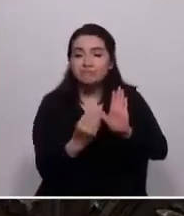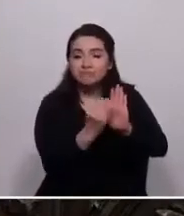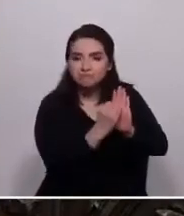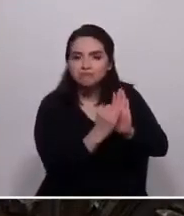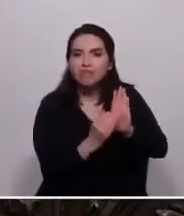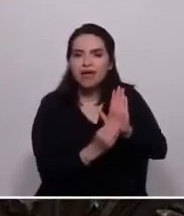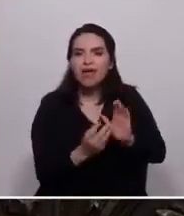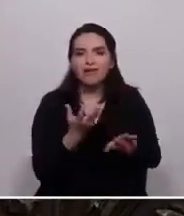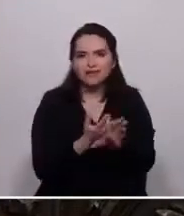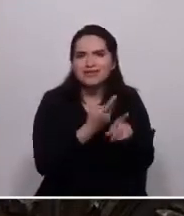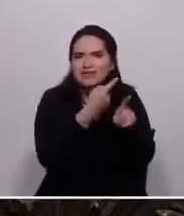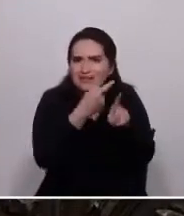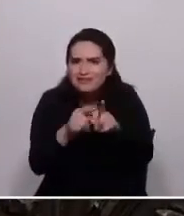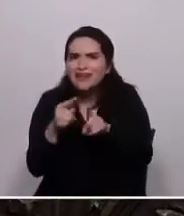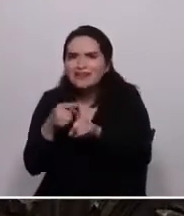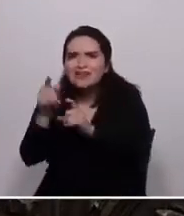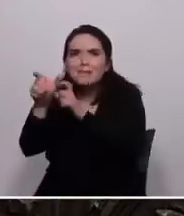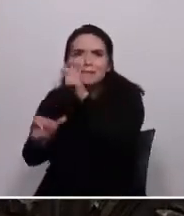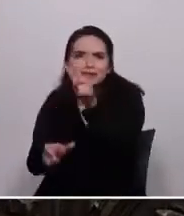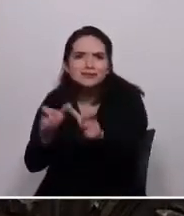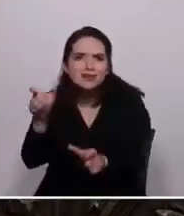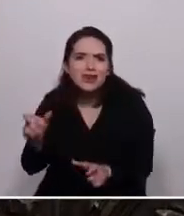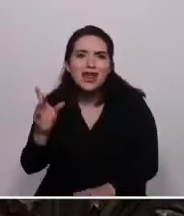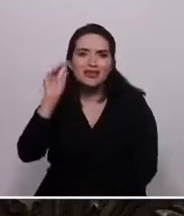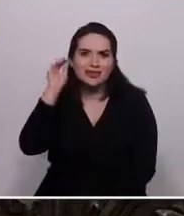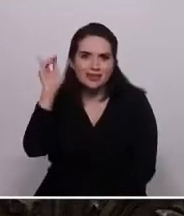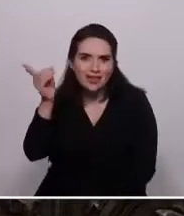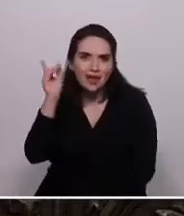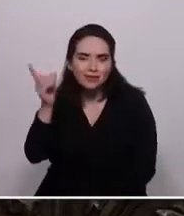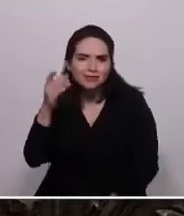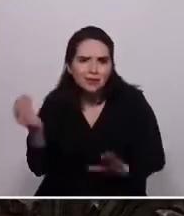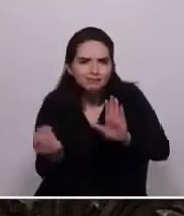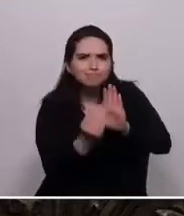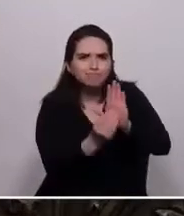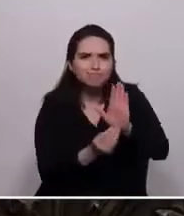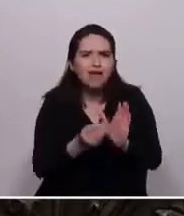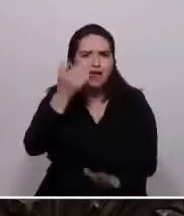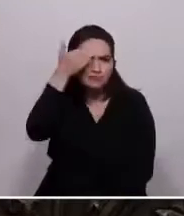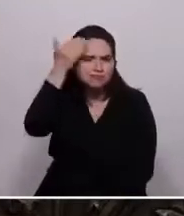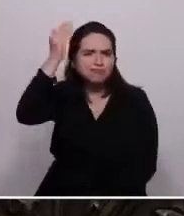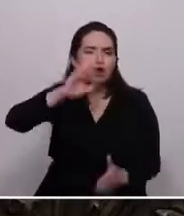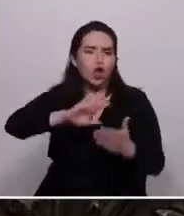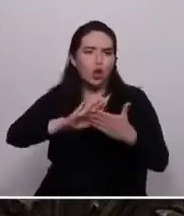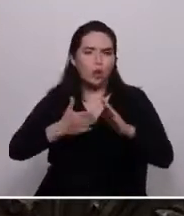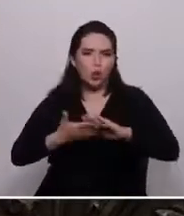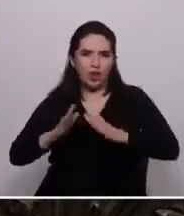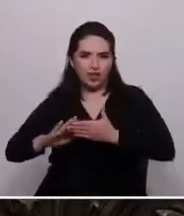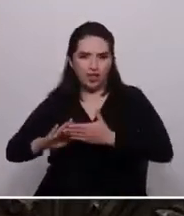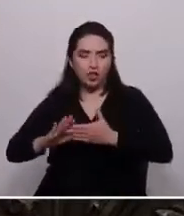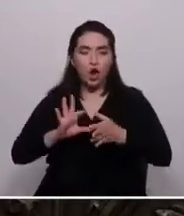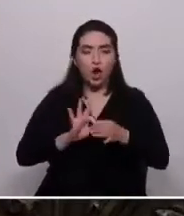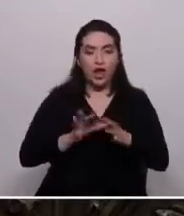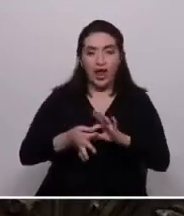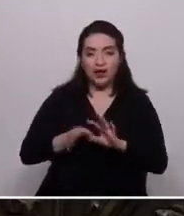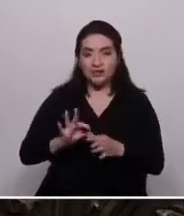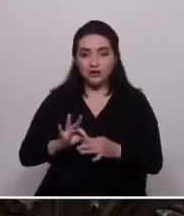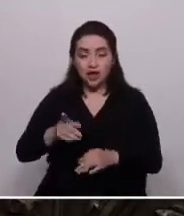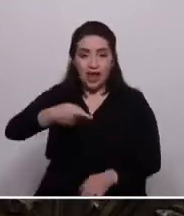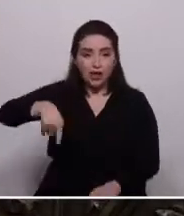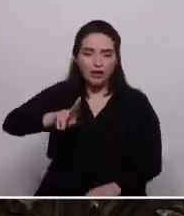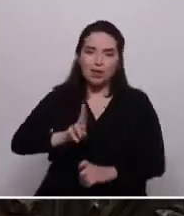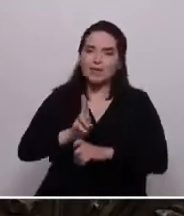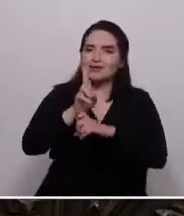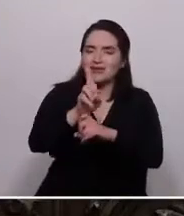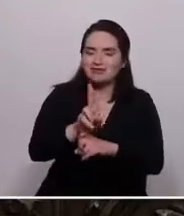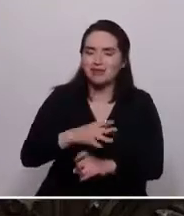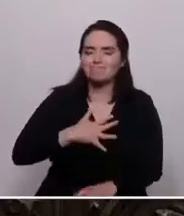voces de cientos de personas con discapacidad, expertos, comunidades y organizaciones que representan el espíritu